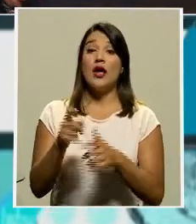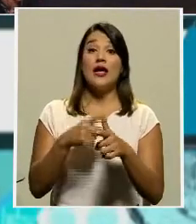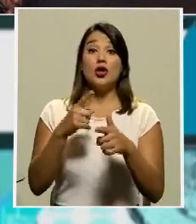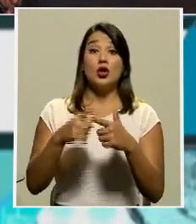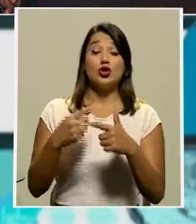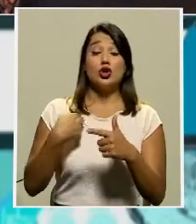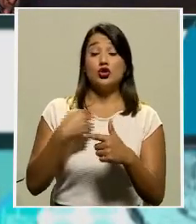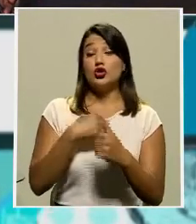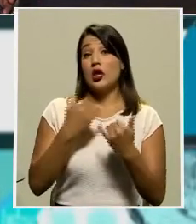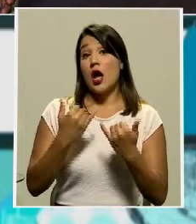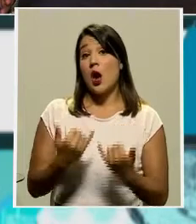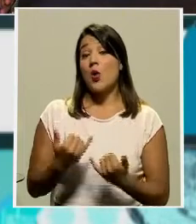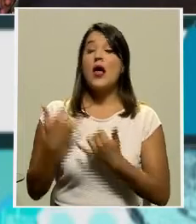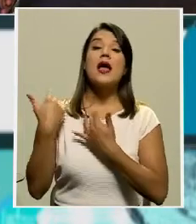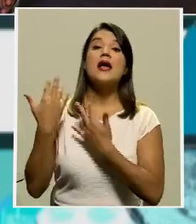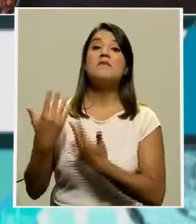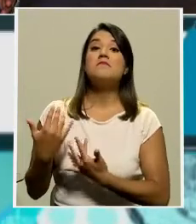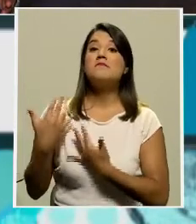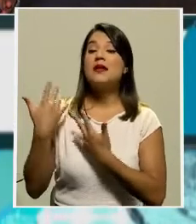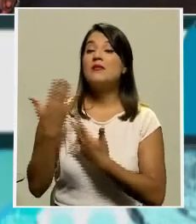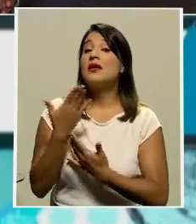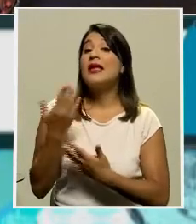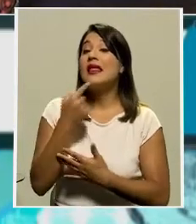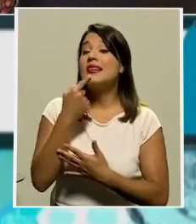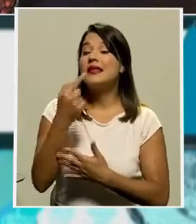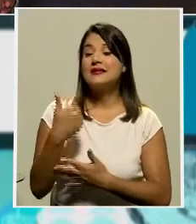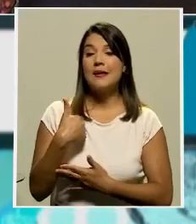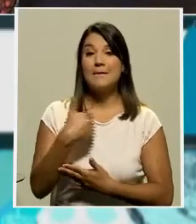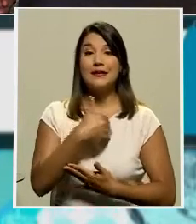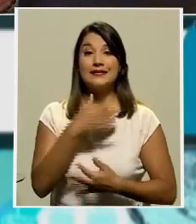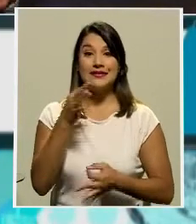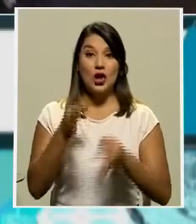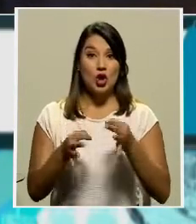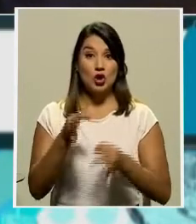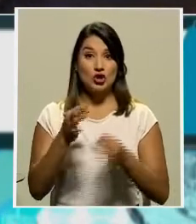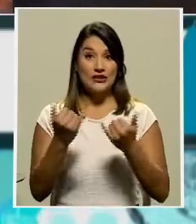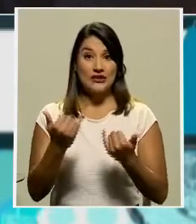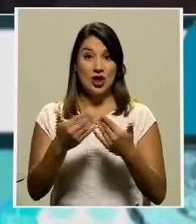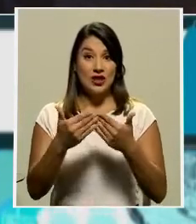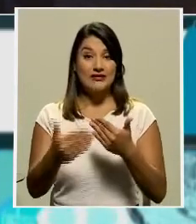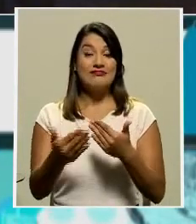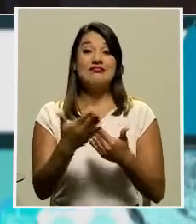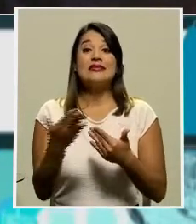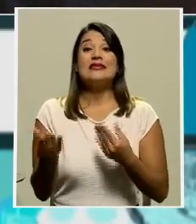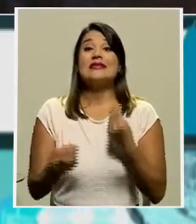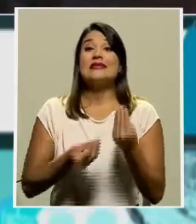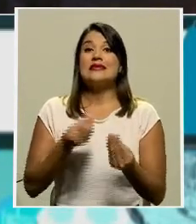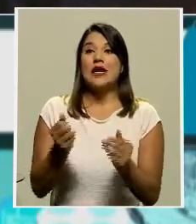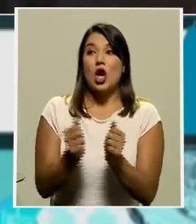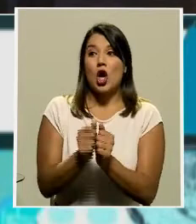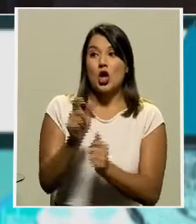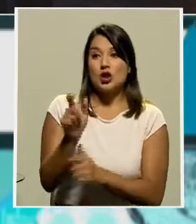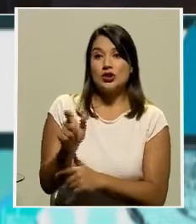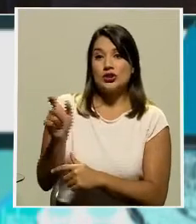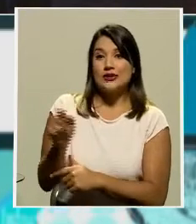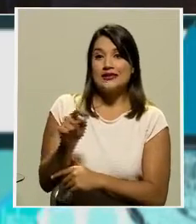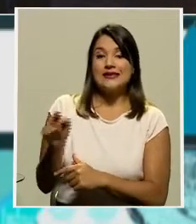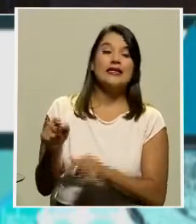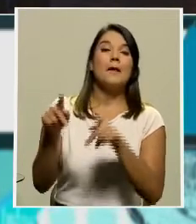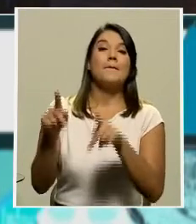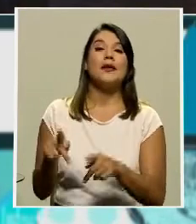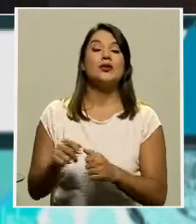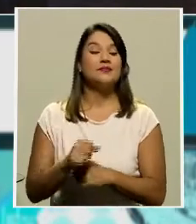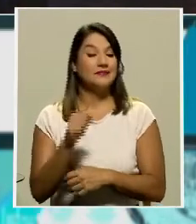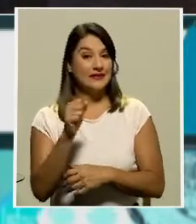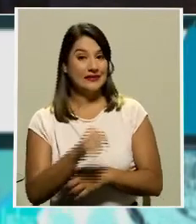quedamos a la espera de lo que pueda decir el Ministerio de Justicia durante estos días de qué va a pasar con estos privados de libertad. Así es Andrés,